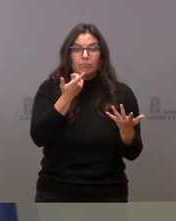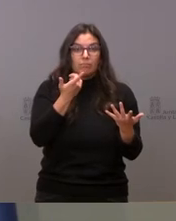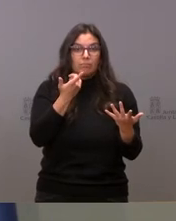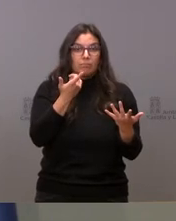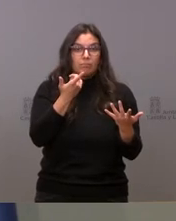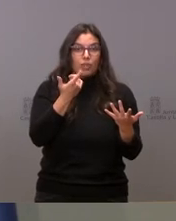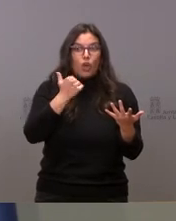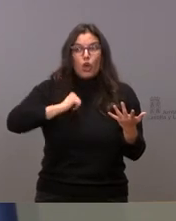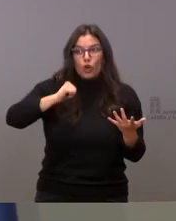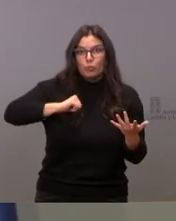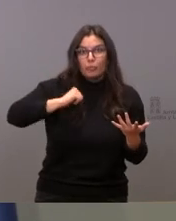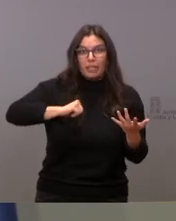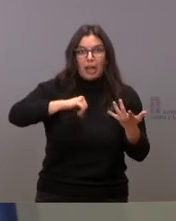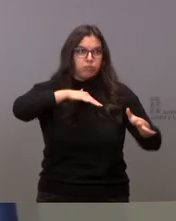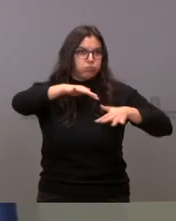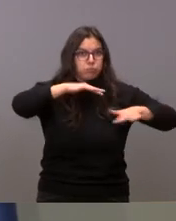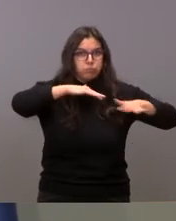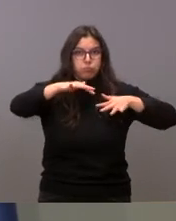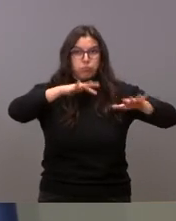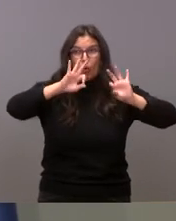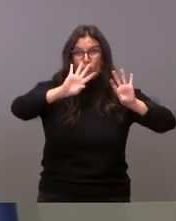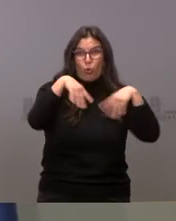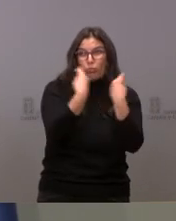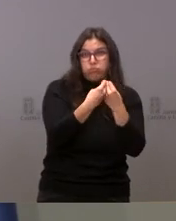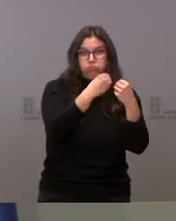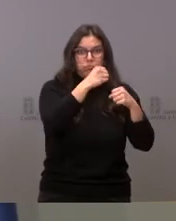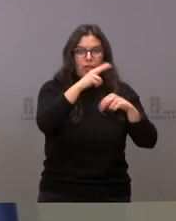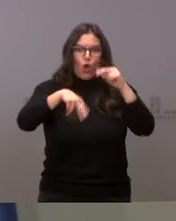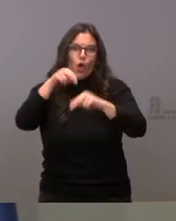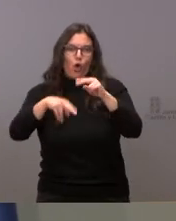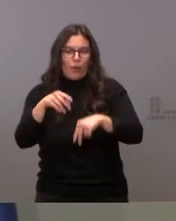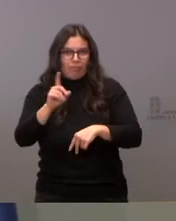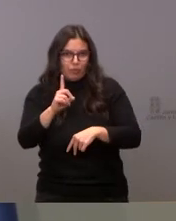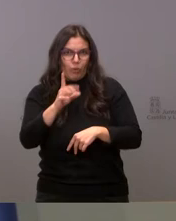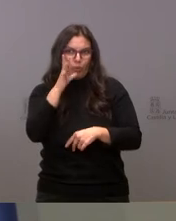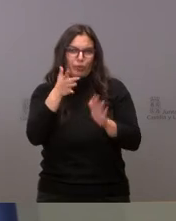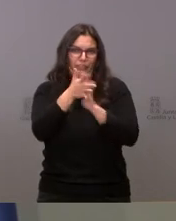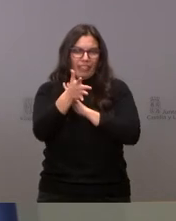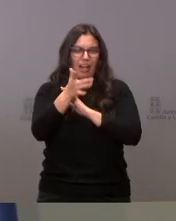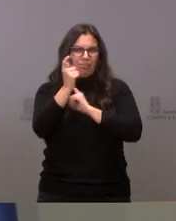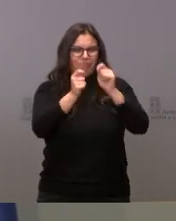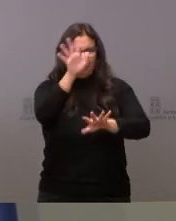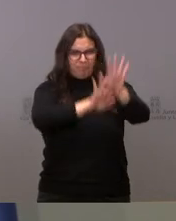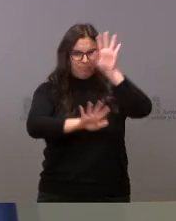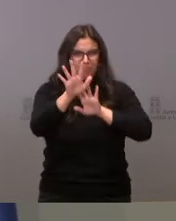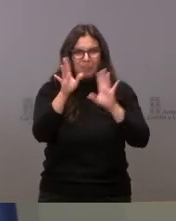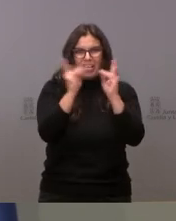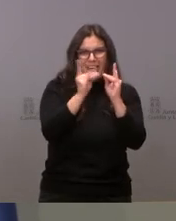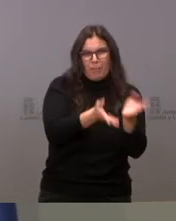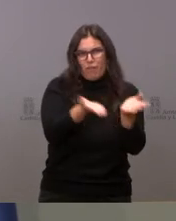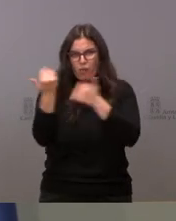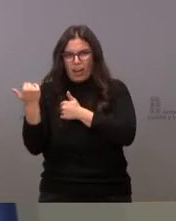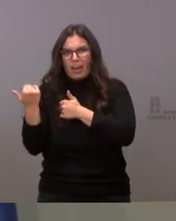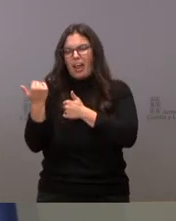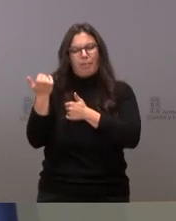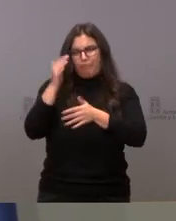en mitad de la saturación de la pandemia porque nos exigía parar muchas más camas de